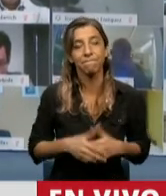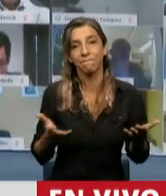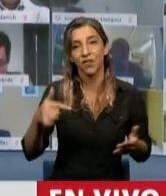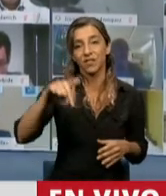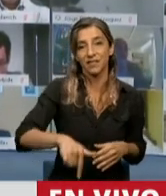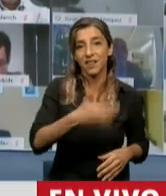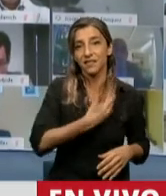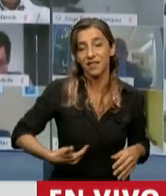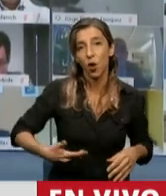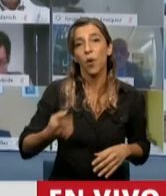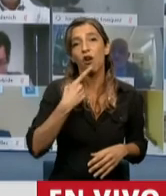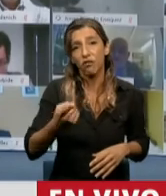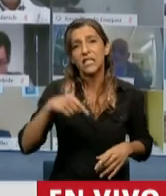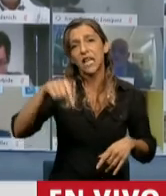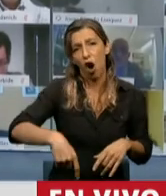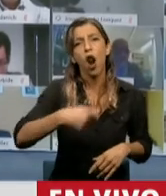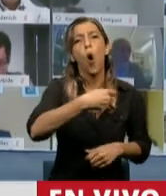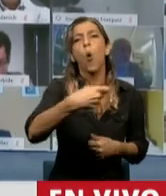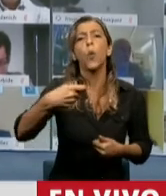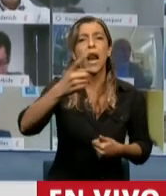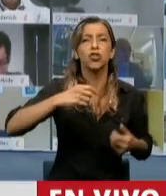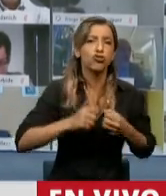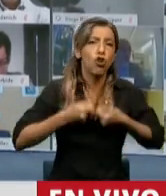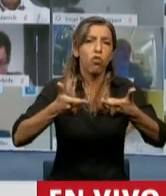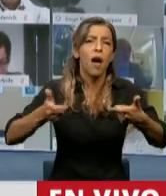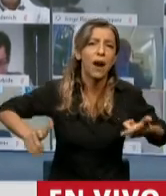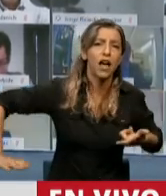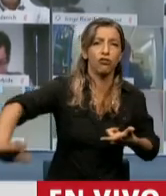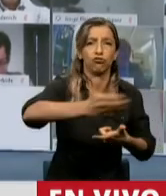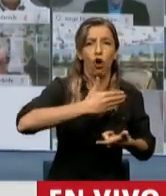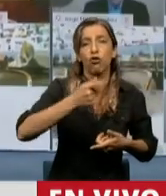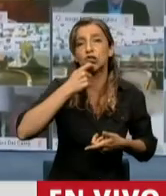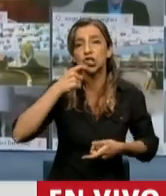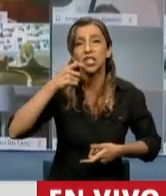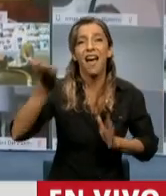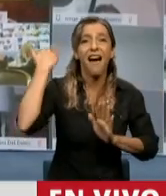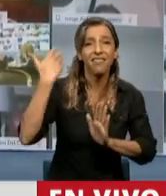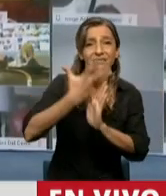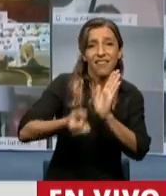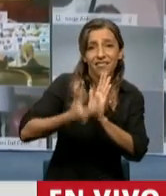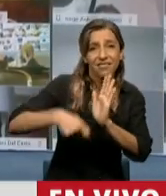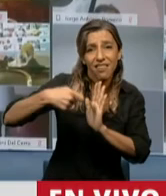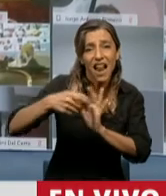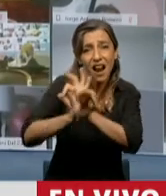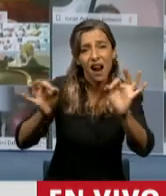anunciando que regala jubilaciones a quien no hizo aporte y castigando a quien no aporte y con esto termino,